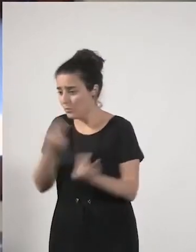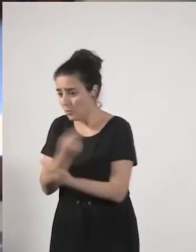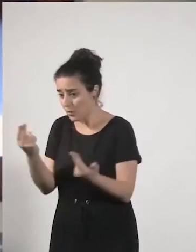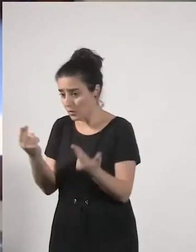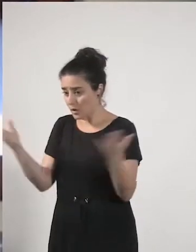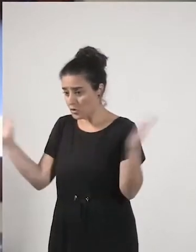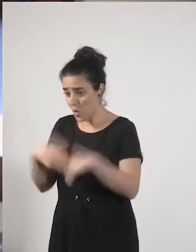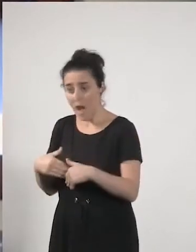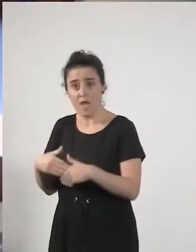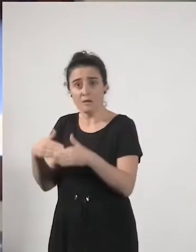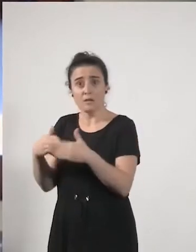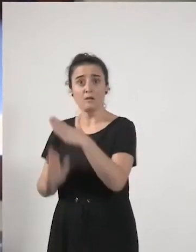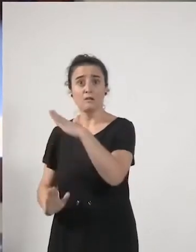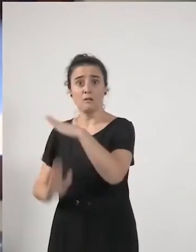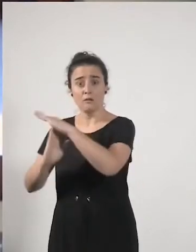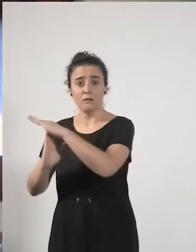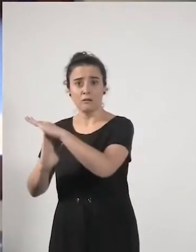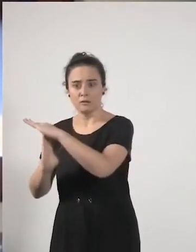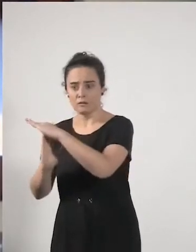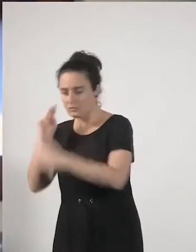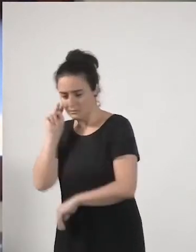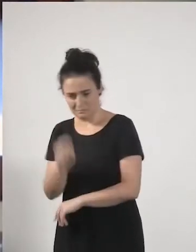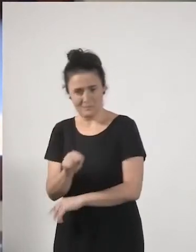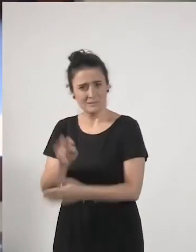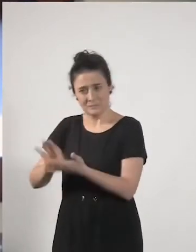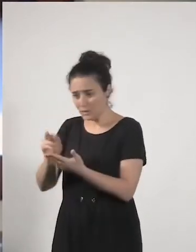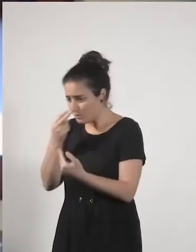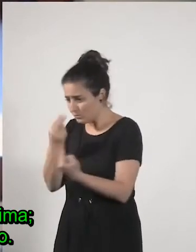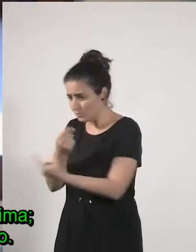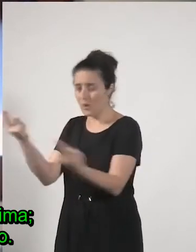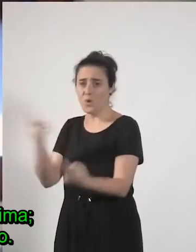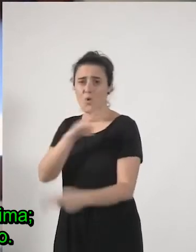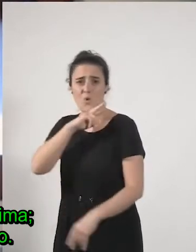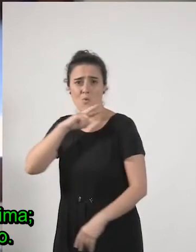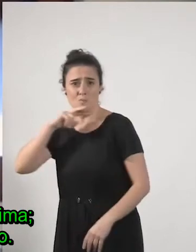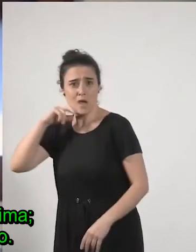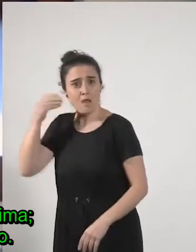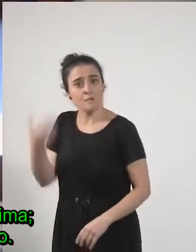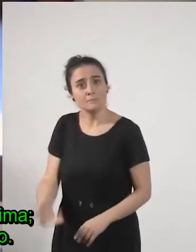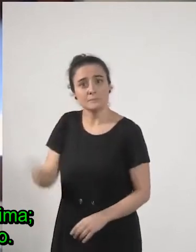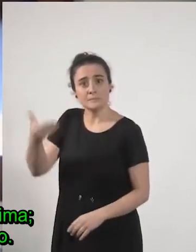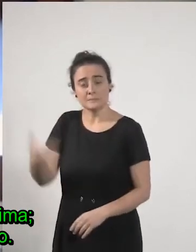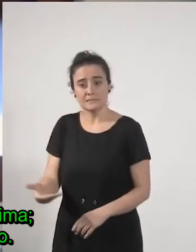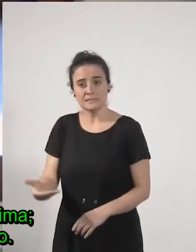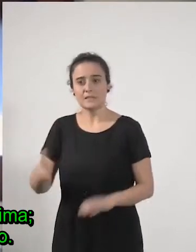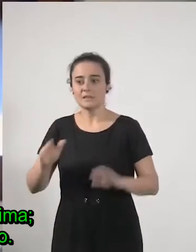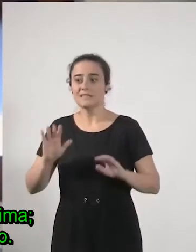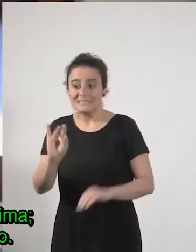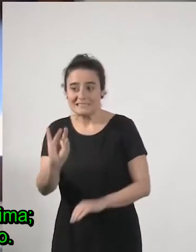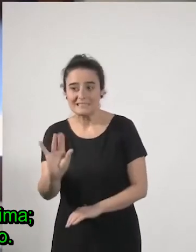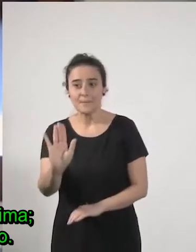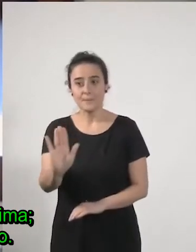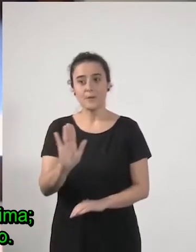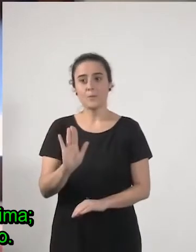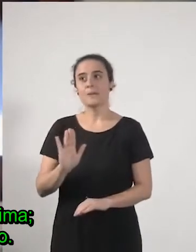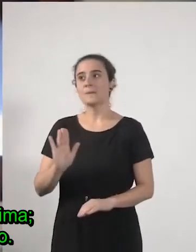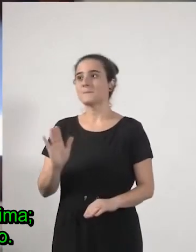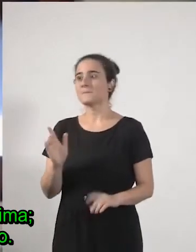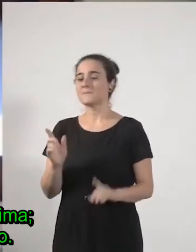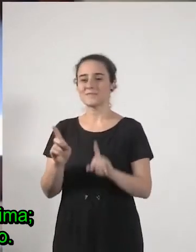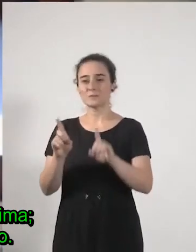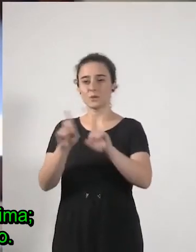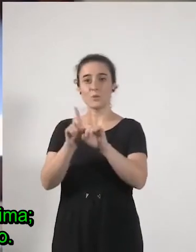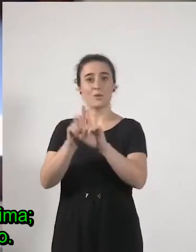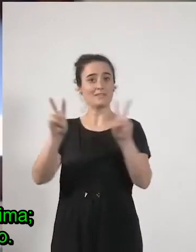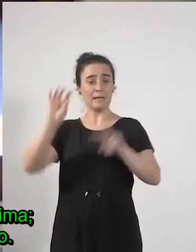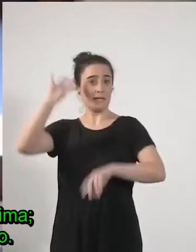visto lo importante es que son los servicios públicos si claro pero lo que es lo mismo que lo del